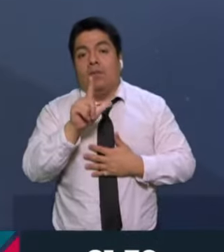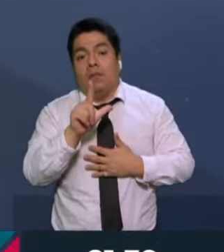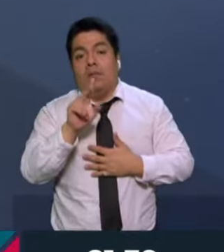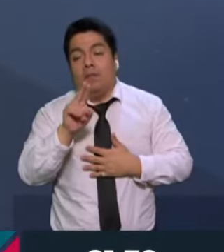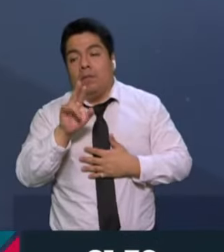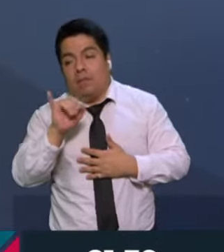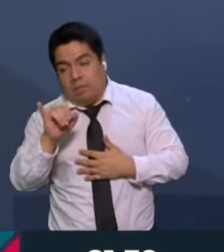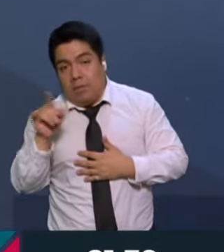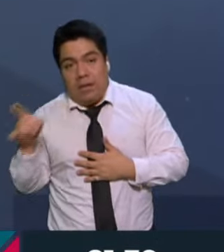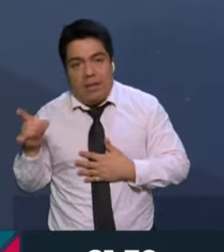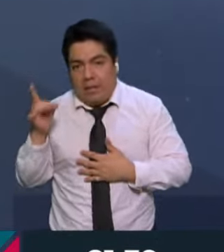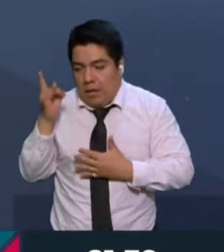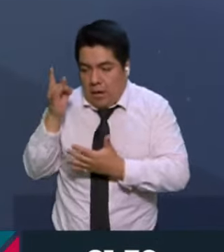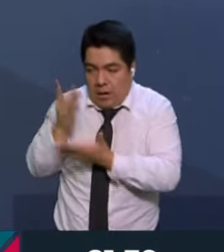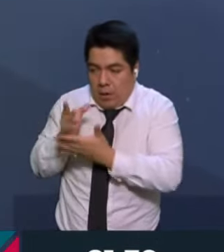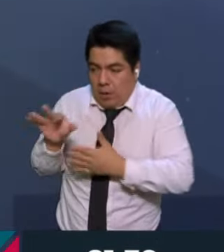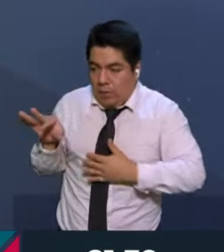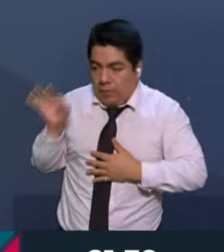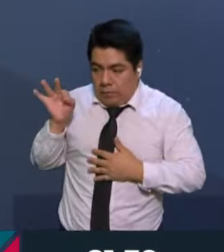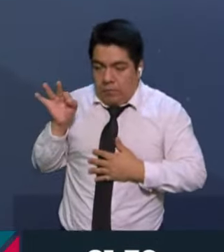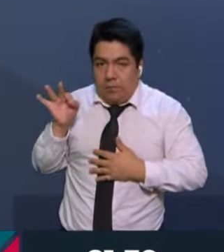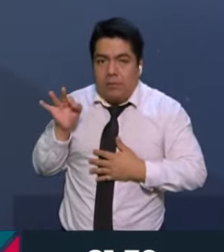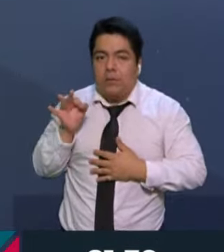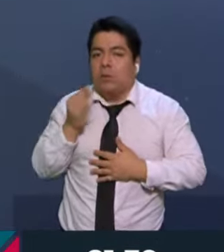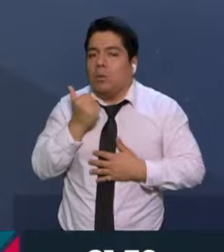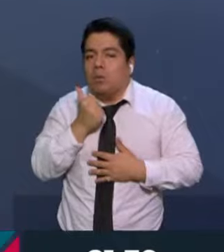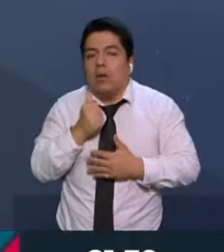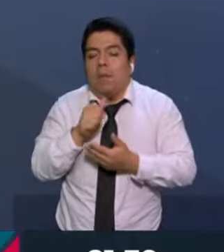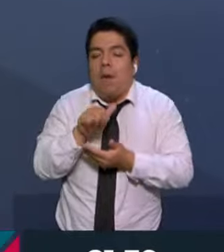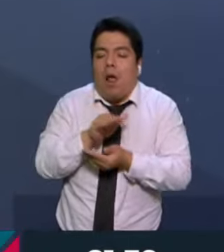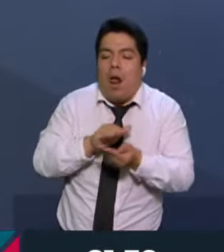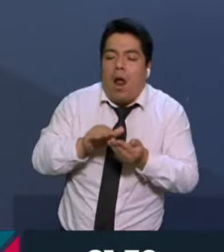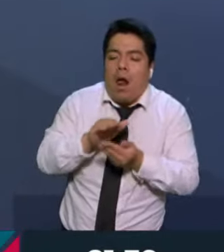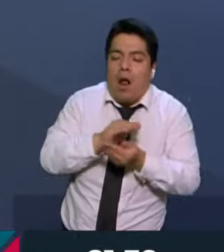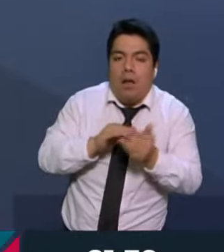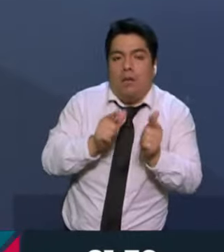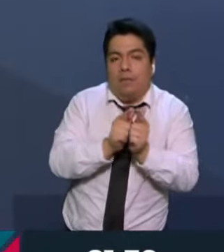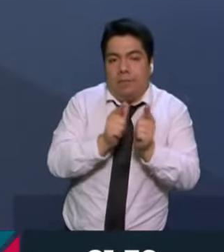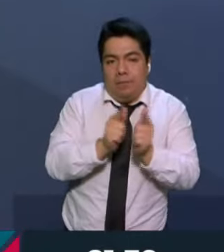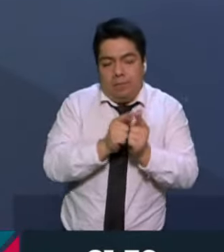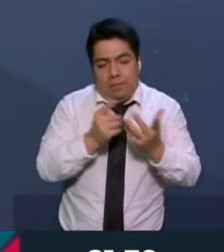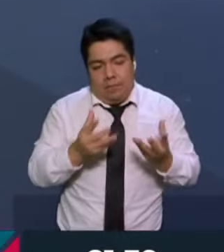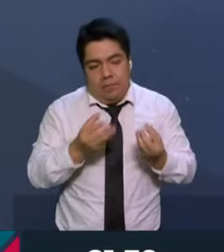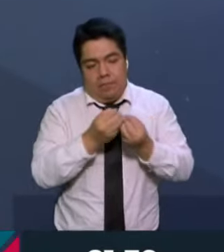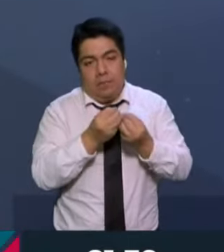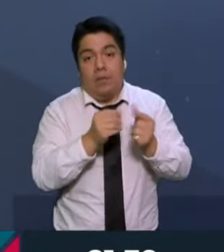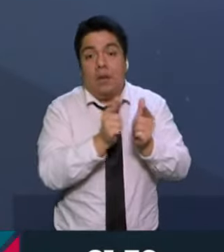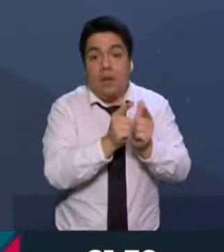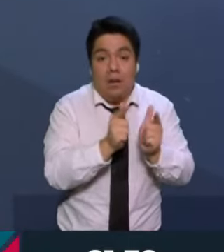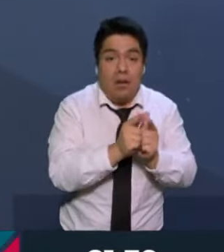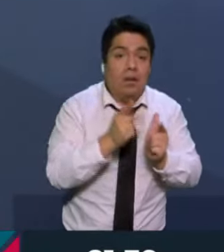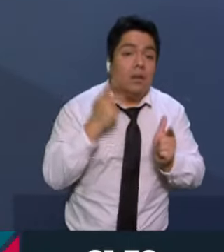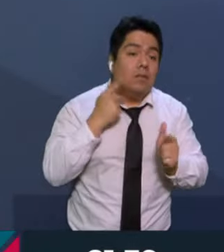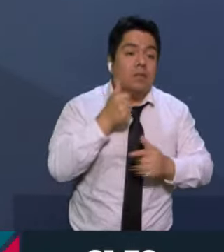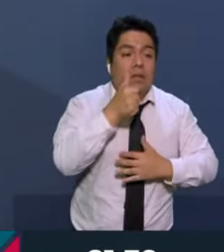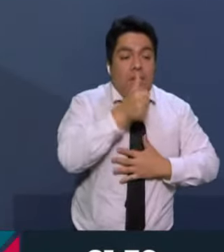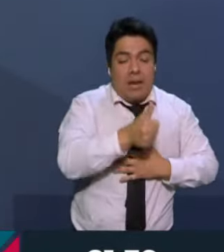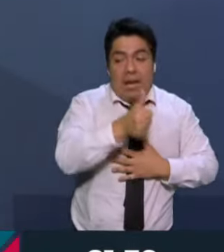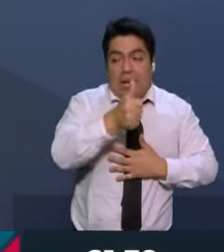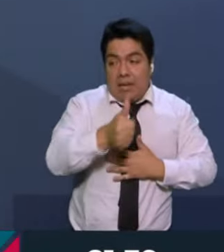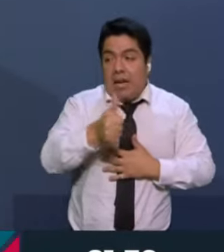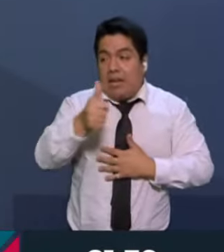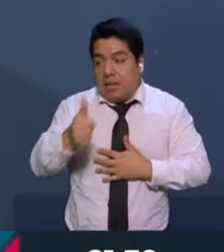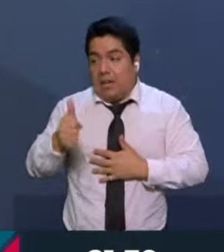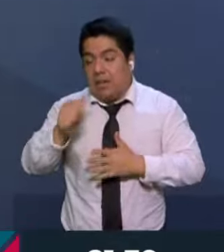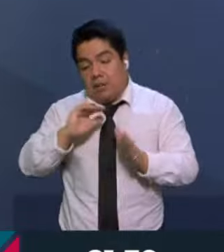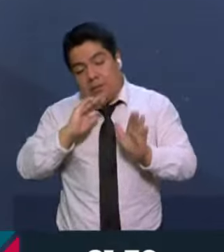a esa opción en particular. Entonces, ya no hay que mezclar partidos con coaliciones. Es por partido político y cada uno va separado en la boleta y